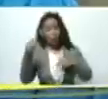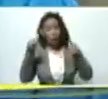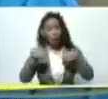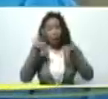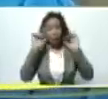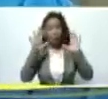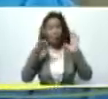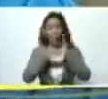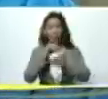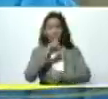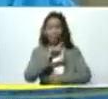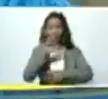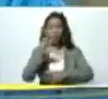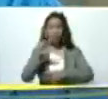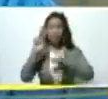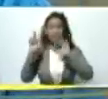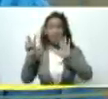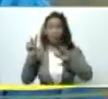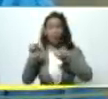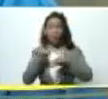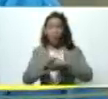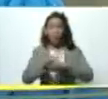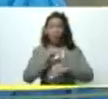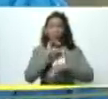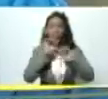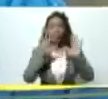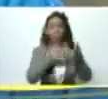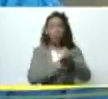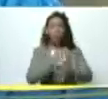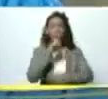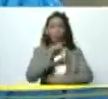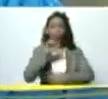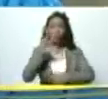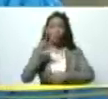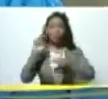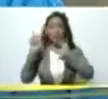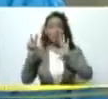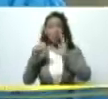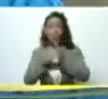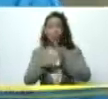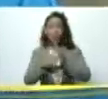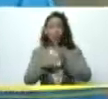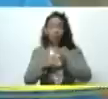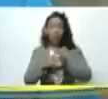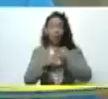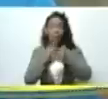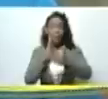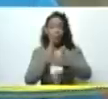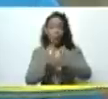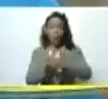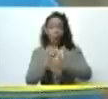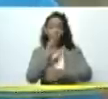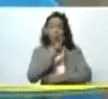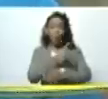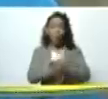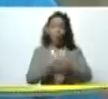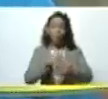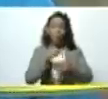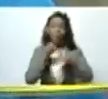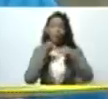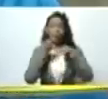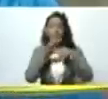.137.000 de 10.137.000 toneladas 2.900.000 son de producción